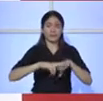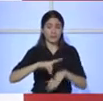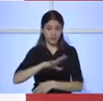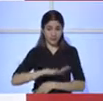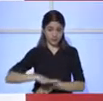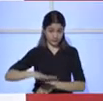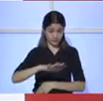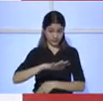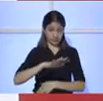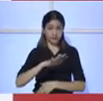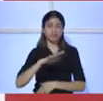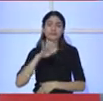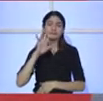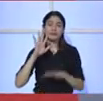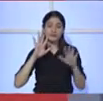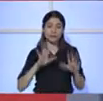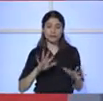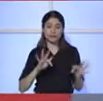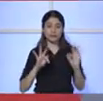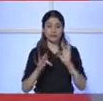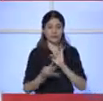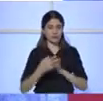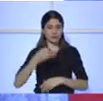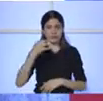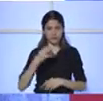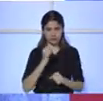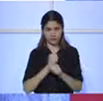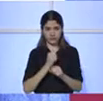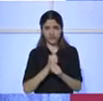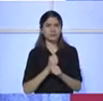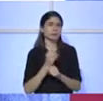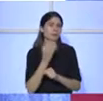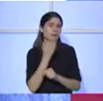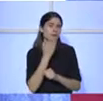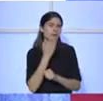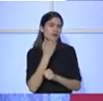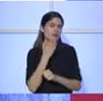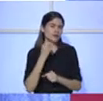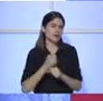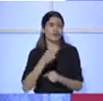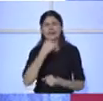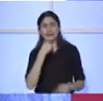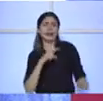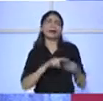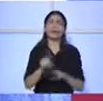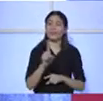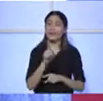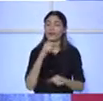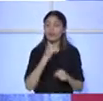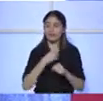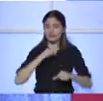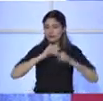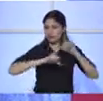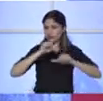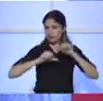ágil jugada por parte de la Procuraduría? Y la verdad que con gestión. Es gestión. Todo lo que se logra es gestión,